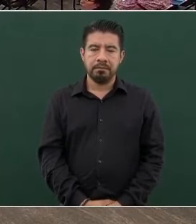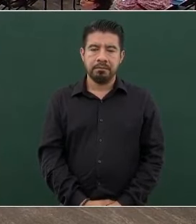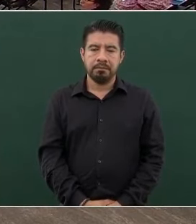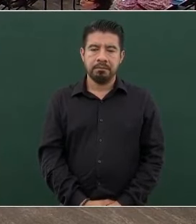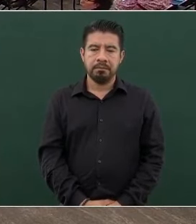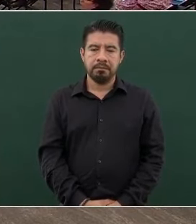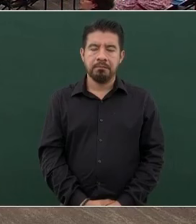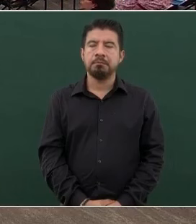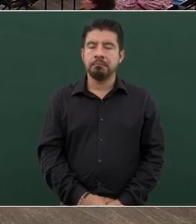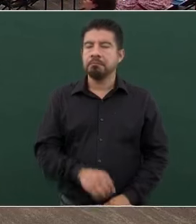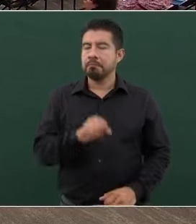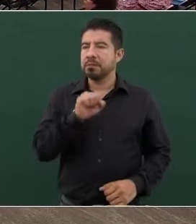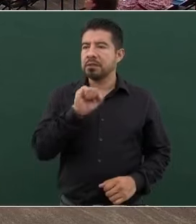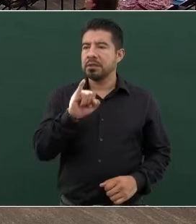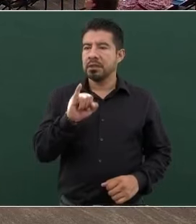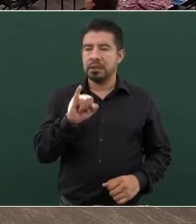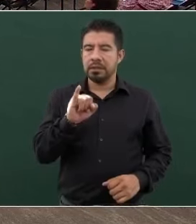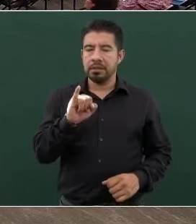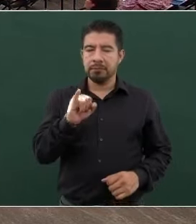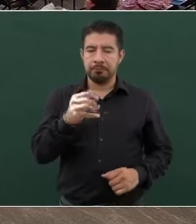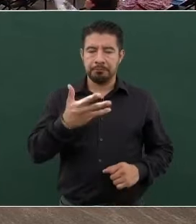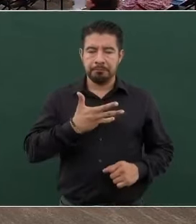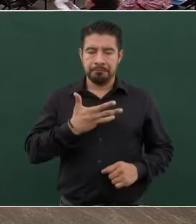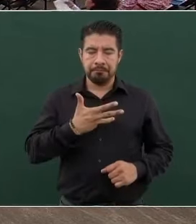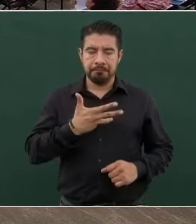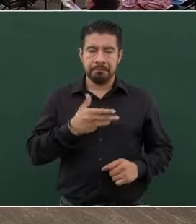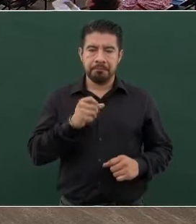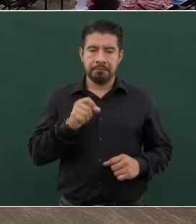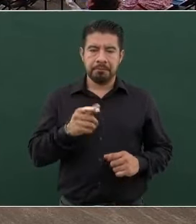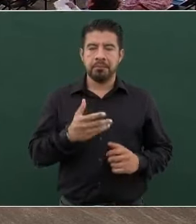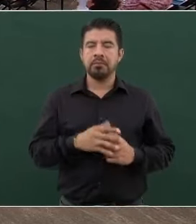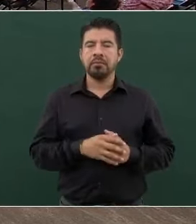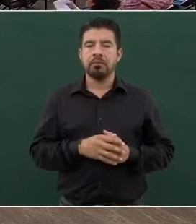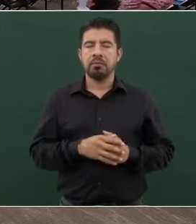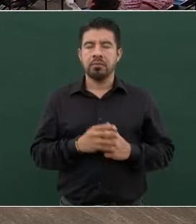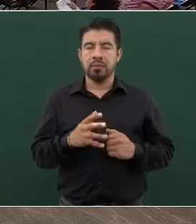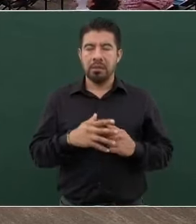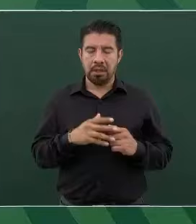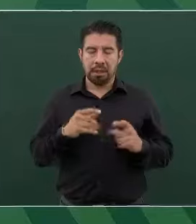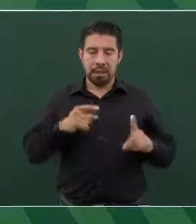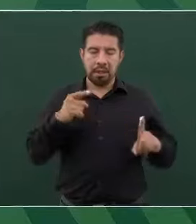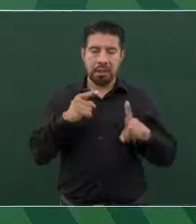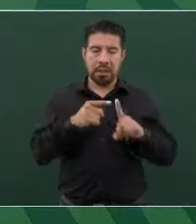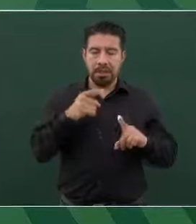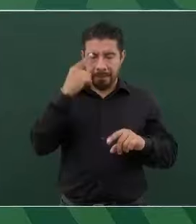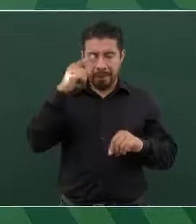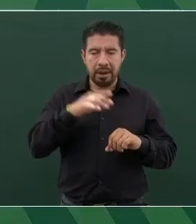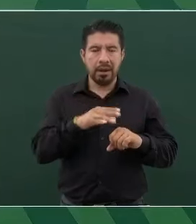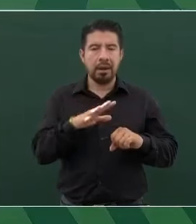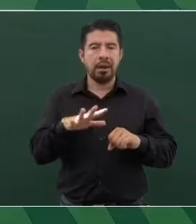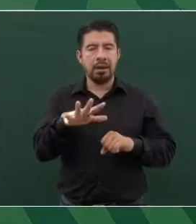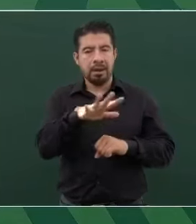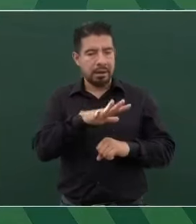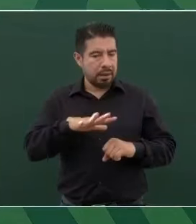Sí, son como los que hemos destinado al fortalecimiento de esa región.